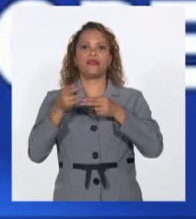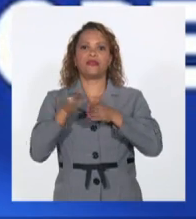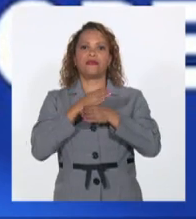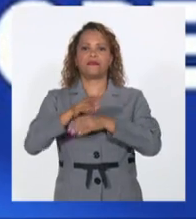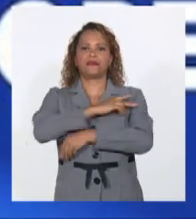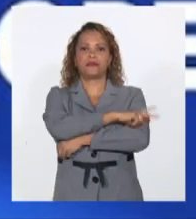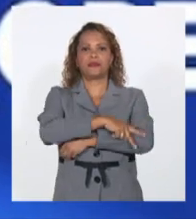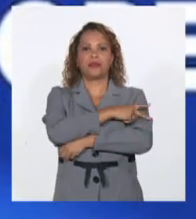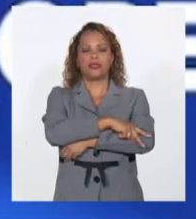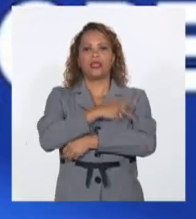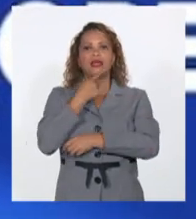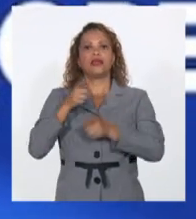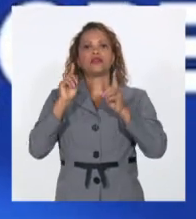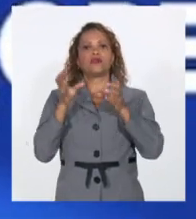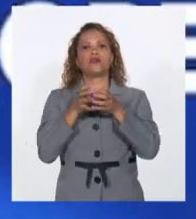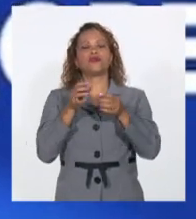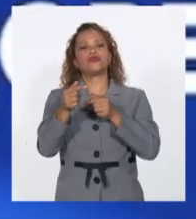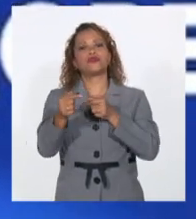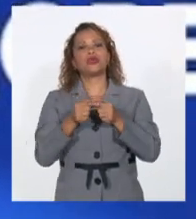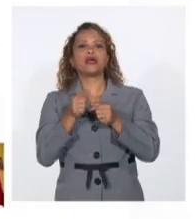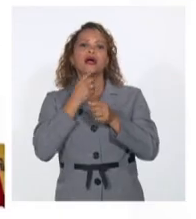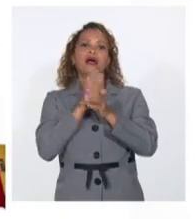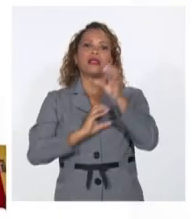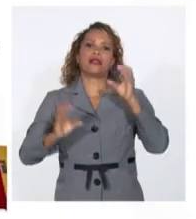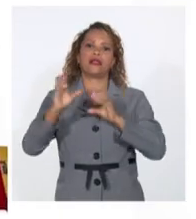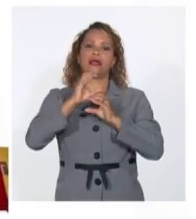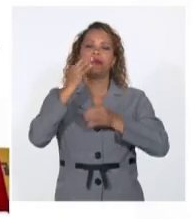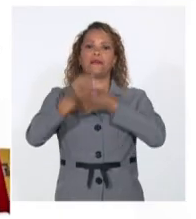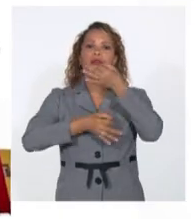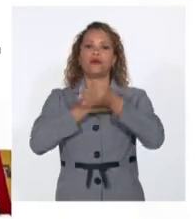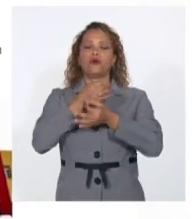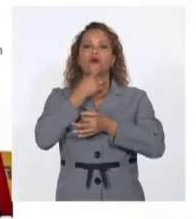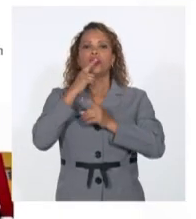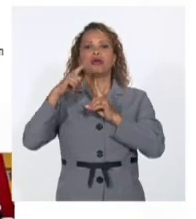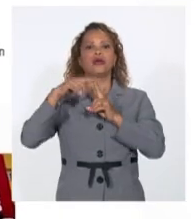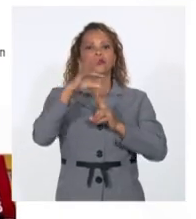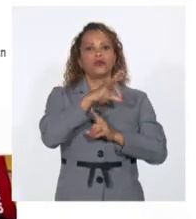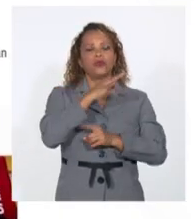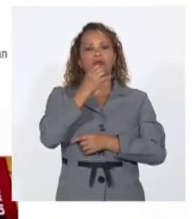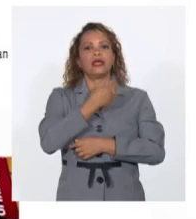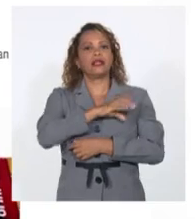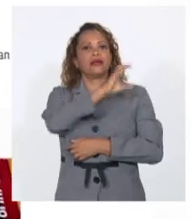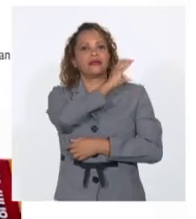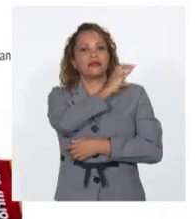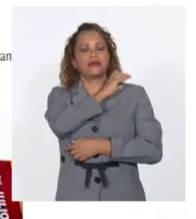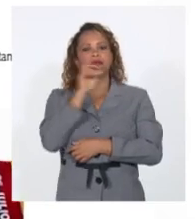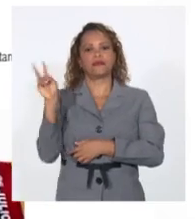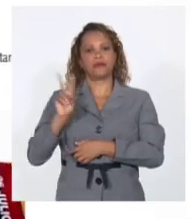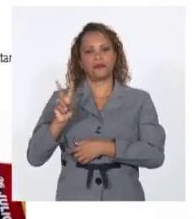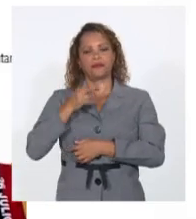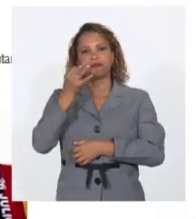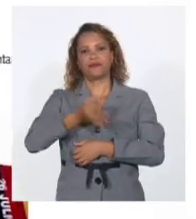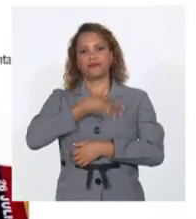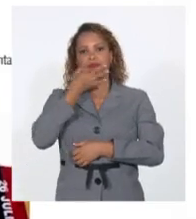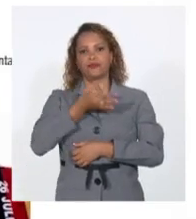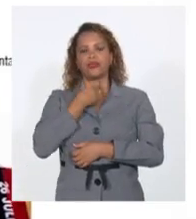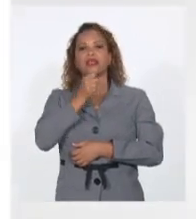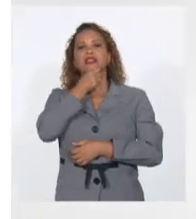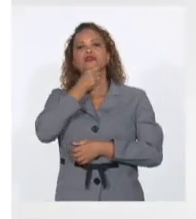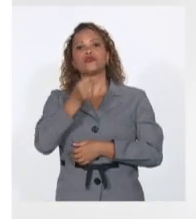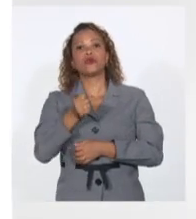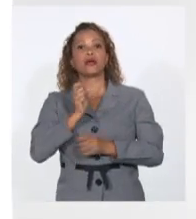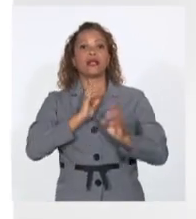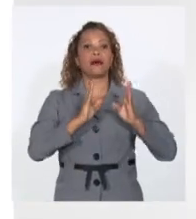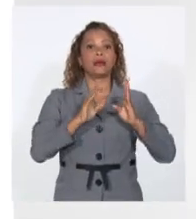paralelos a la cumbre. Así reveló en un comunicado en Twitter el canciller de Venezuela, Iván Gilén. Asimismo, denunció que la parte